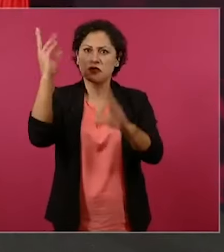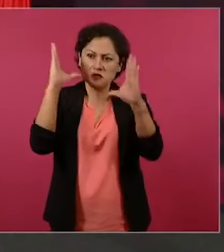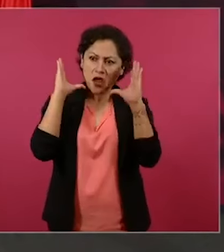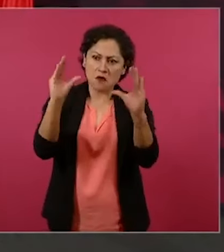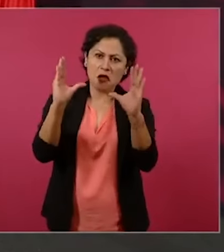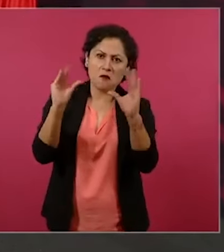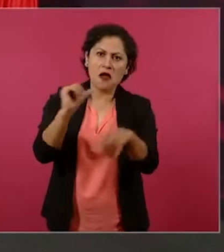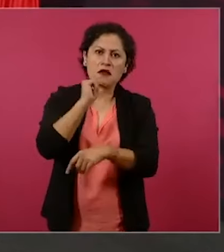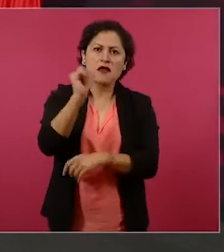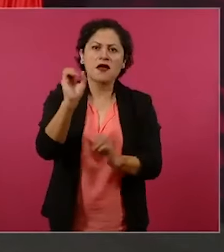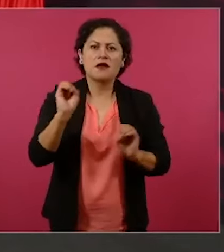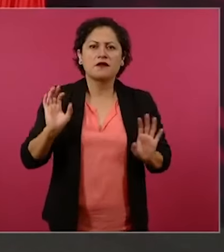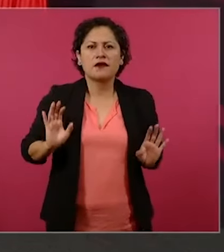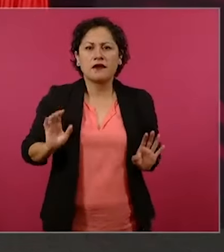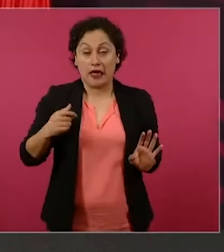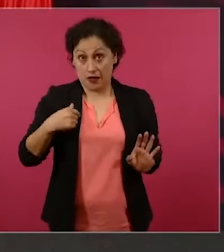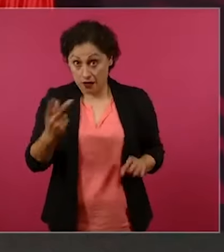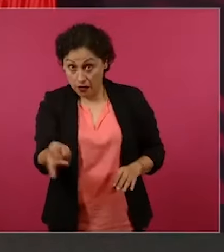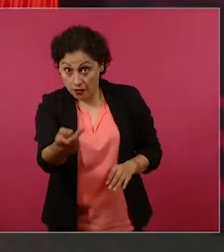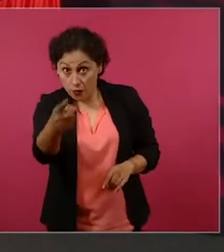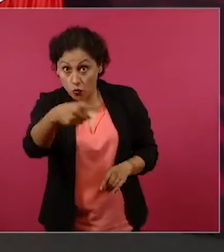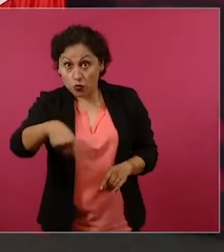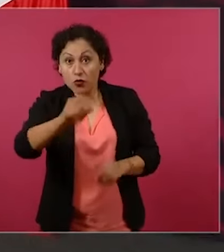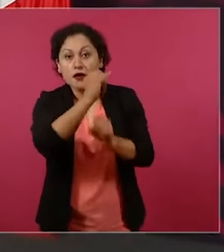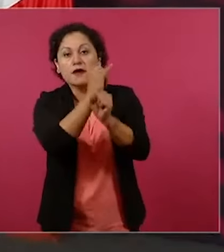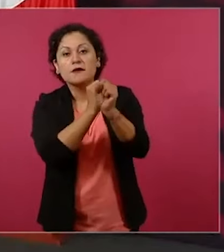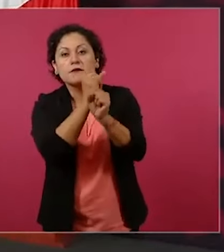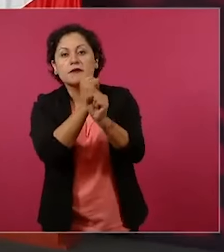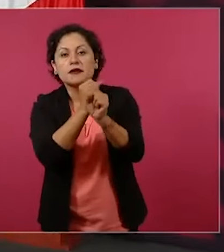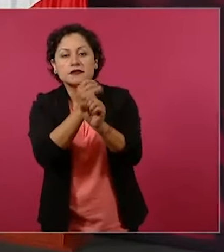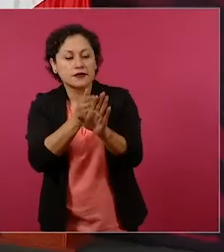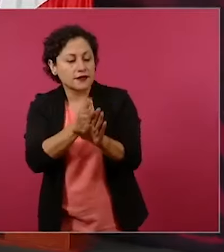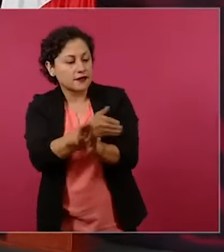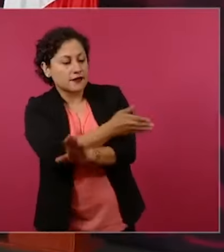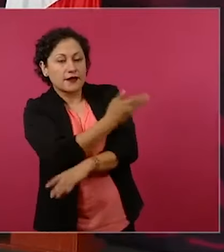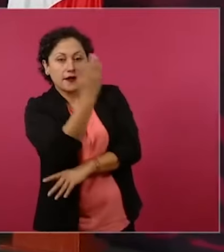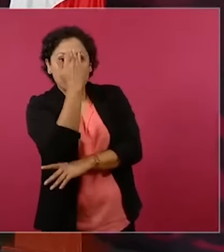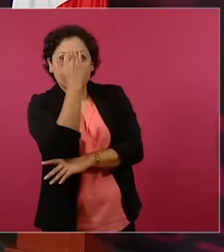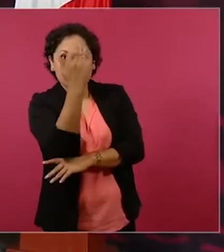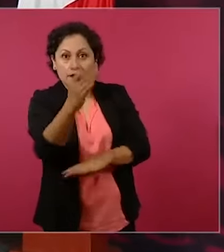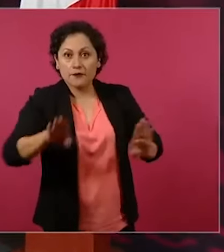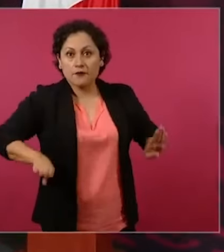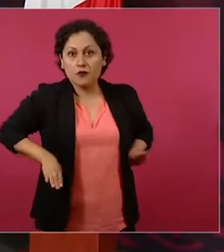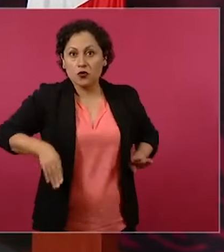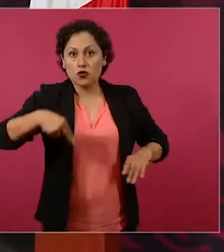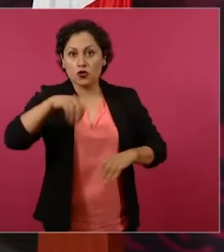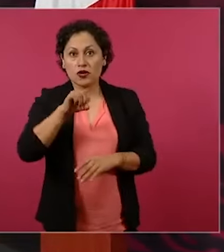sobre corrupción durante el periodo neoliberal se hicieron en la UNAM,